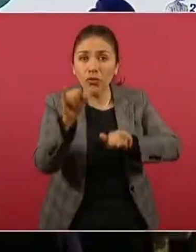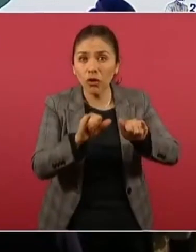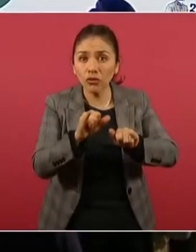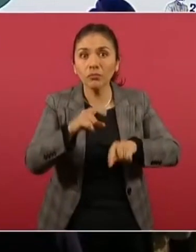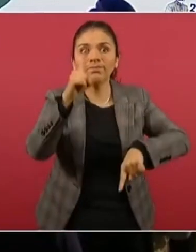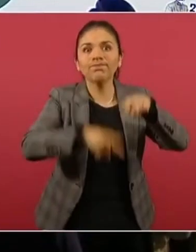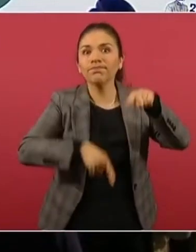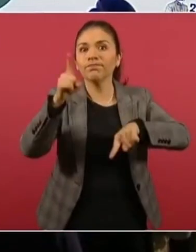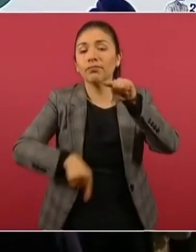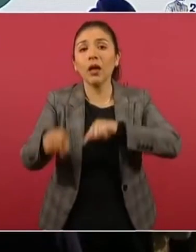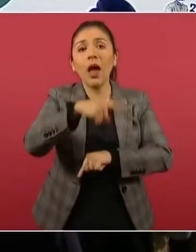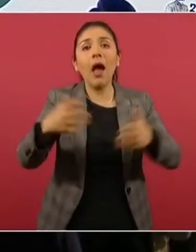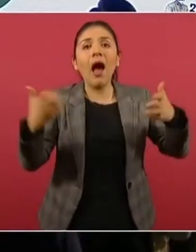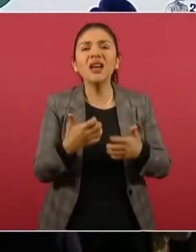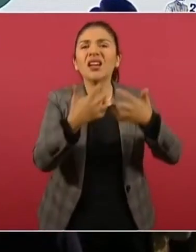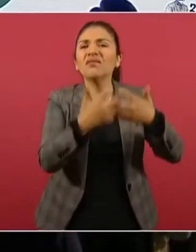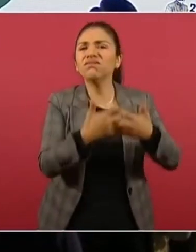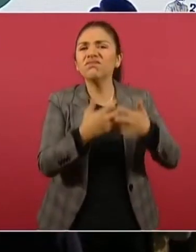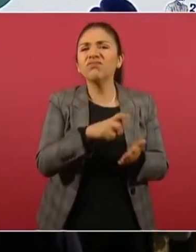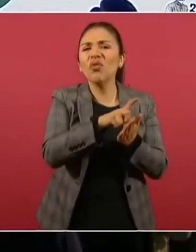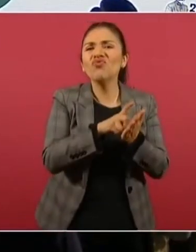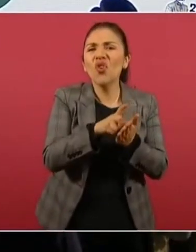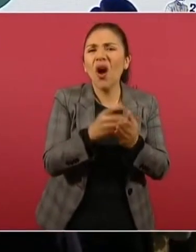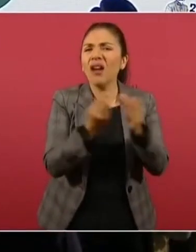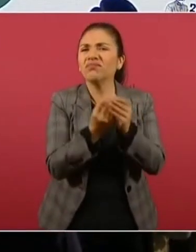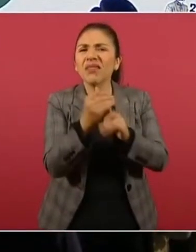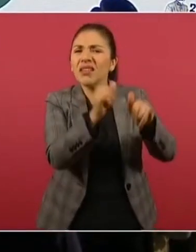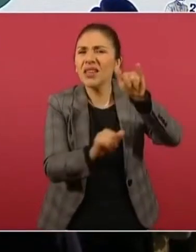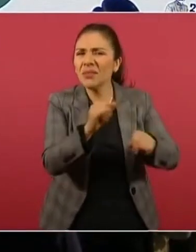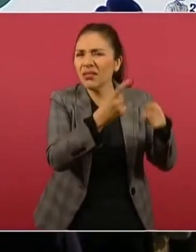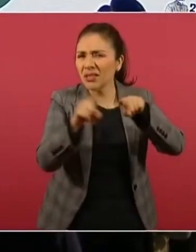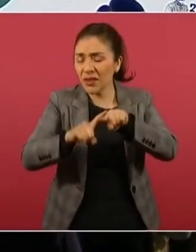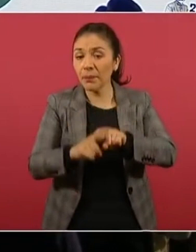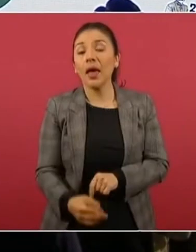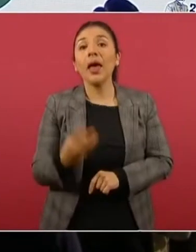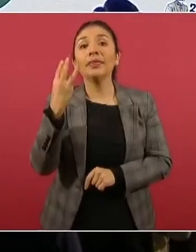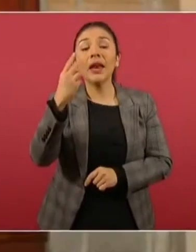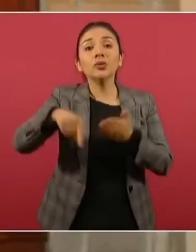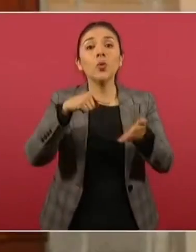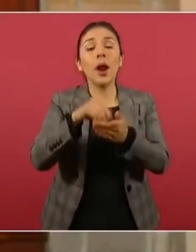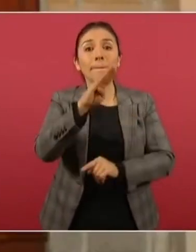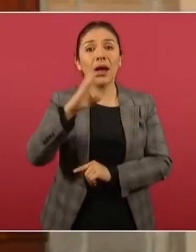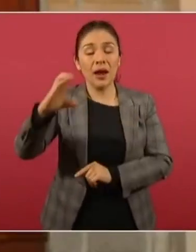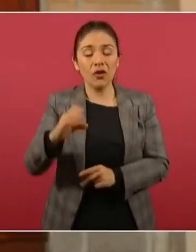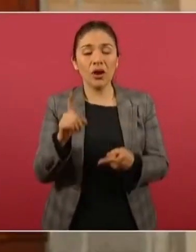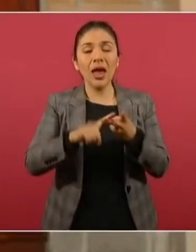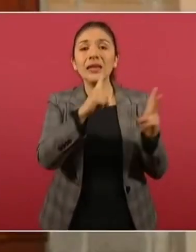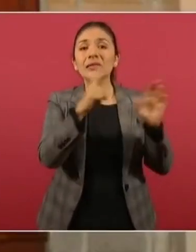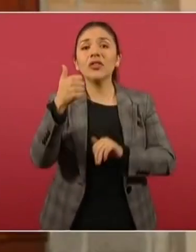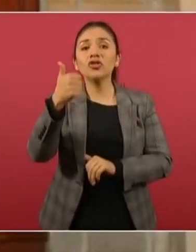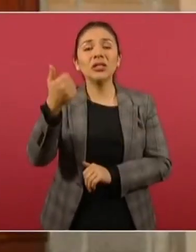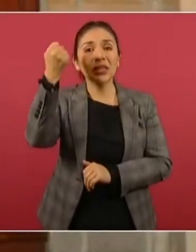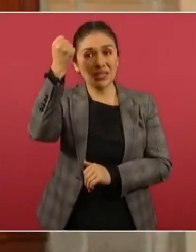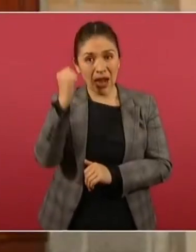donde se fabrican drogas sintéticas, tres en Baja California, 106 en Sinaloa,